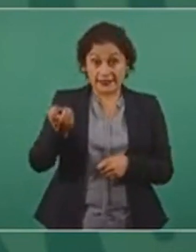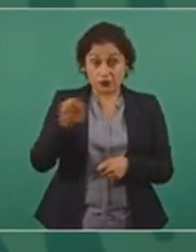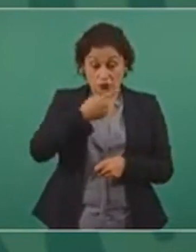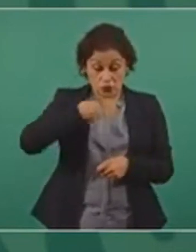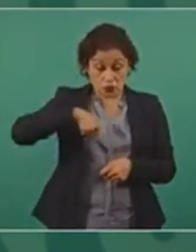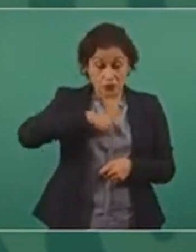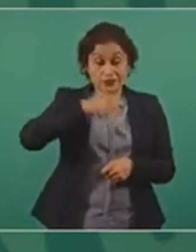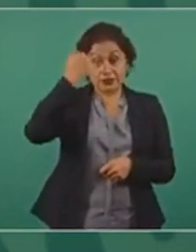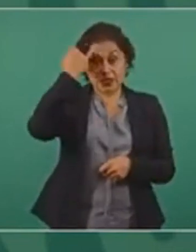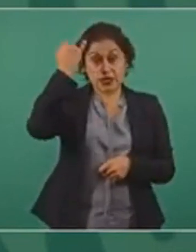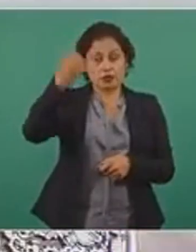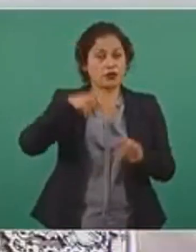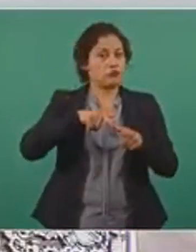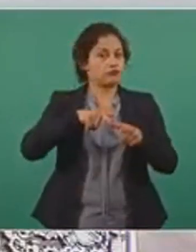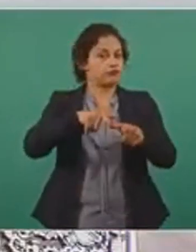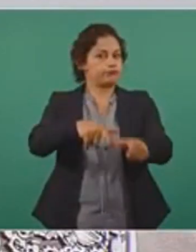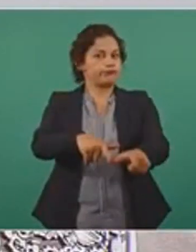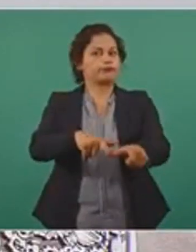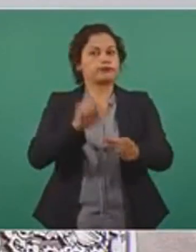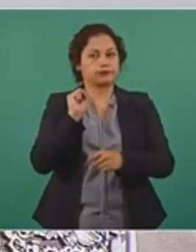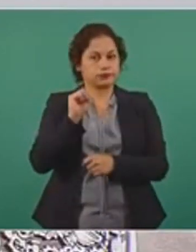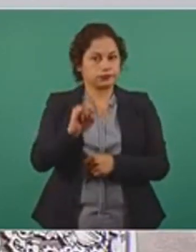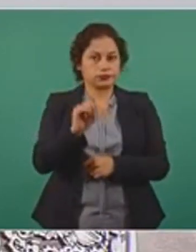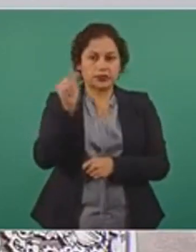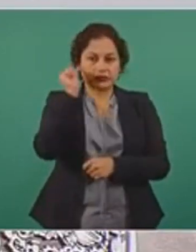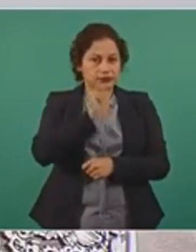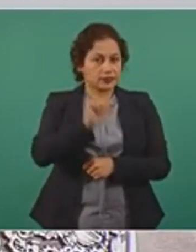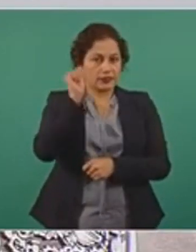siempre.